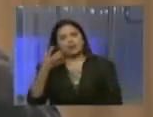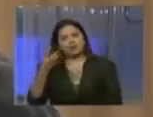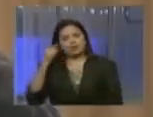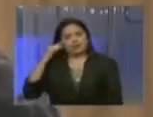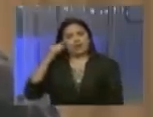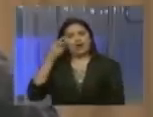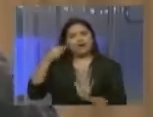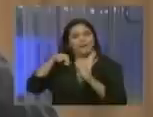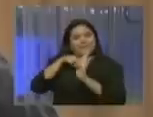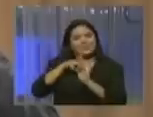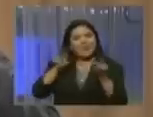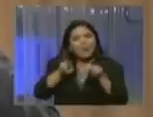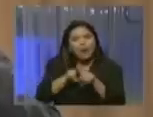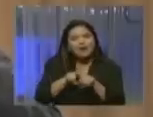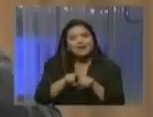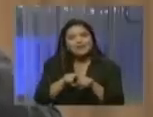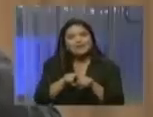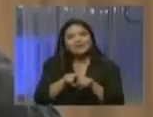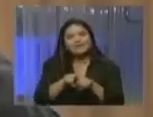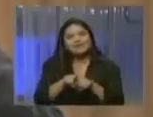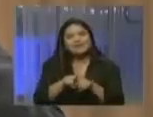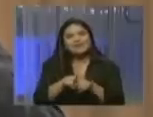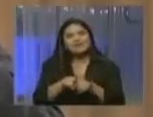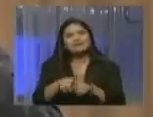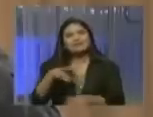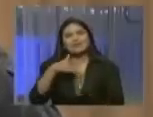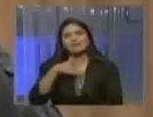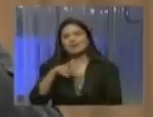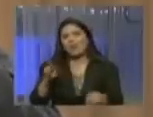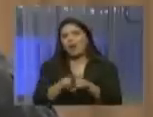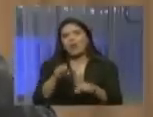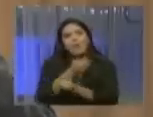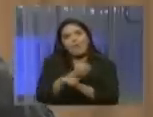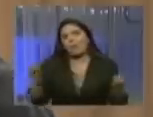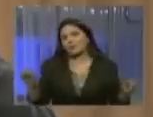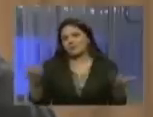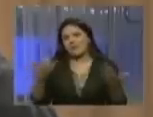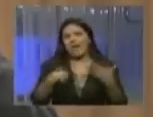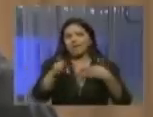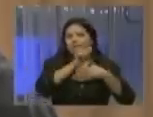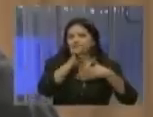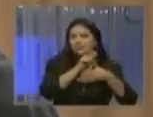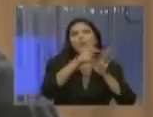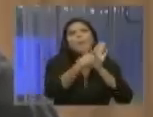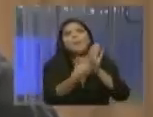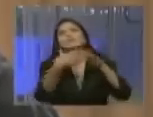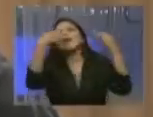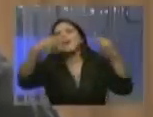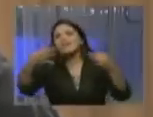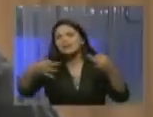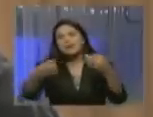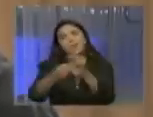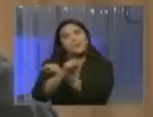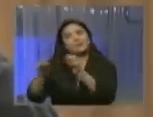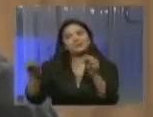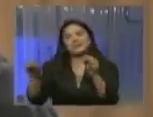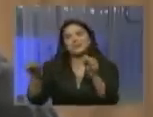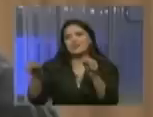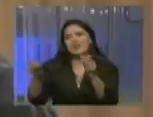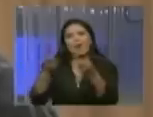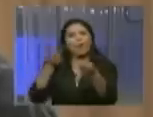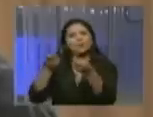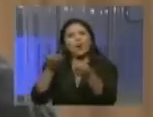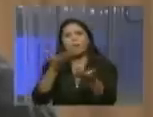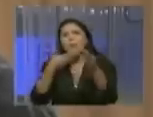no quiero frustrarme igual como me frustré en ese momento, no pudimos en Telesur, a pesar de decir la verdad, evitar esa masacre. Por eso